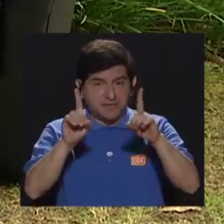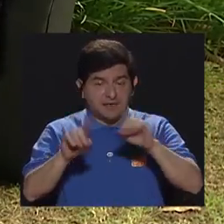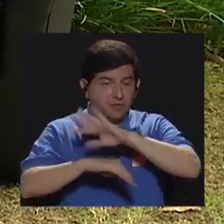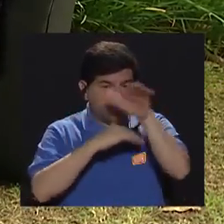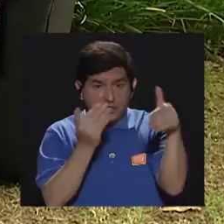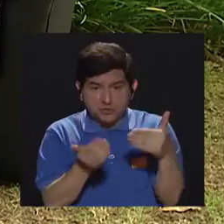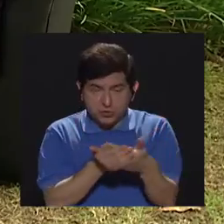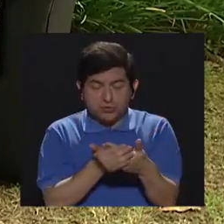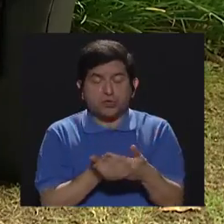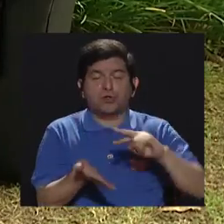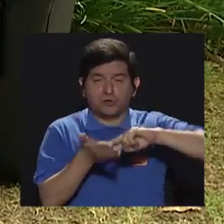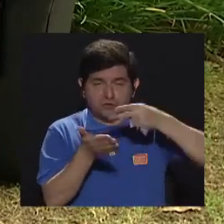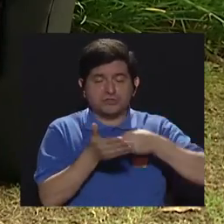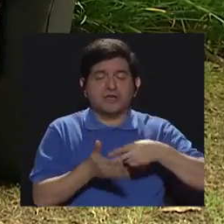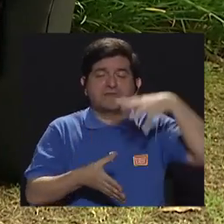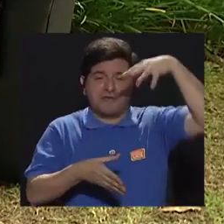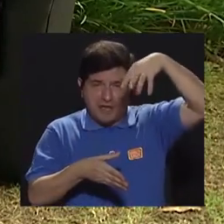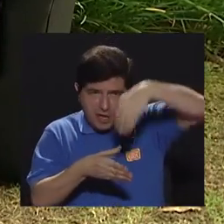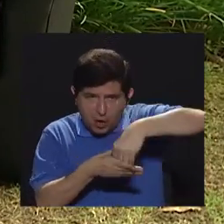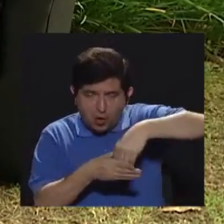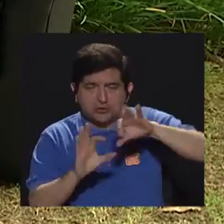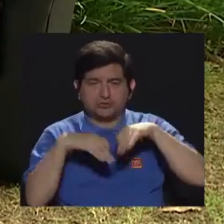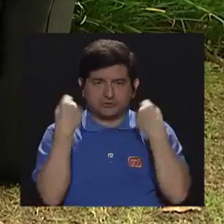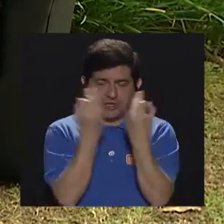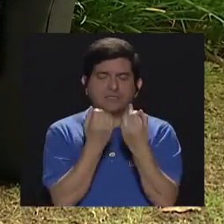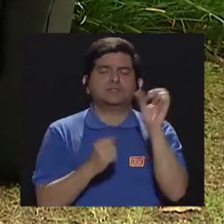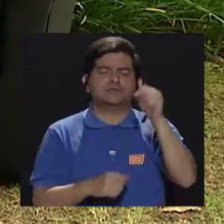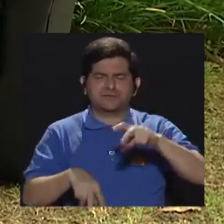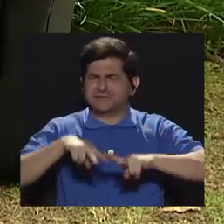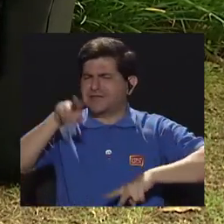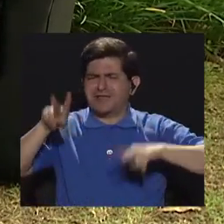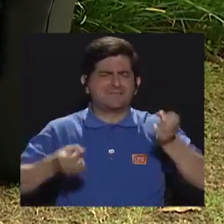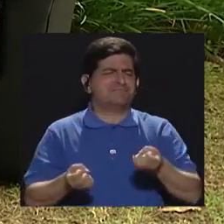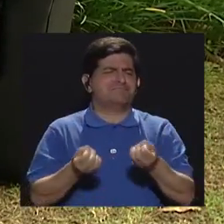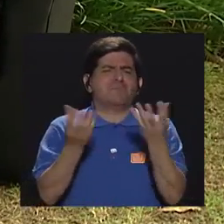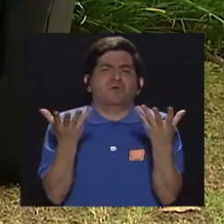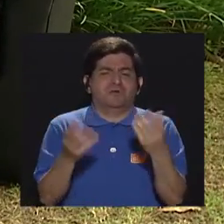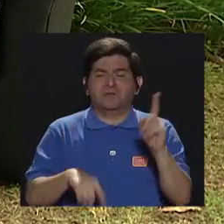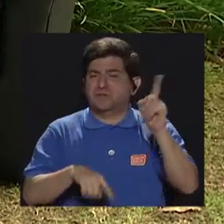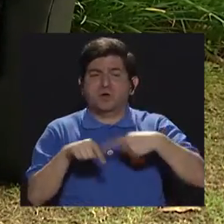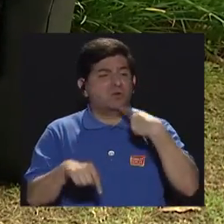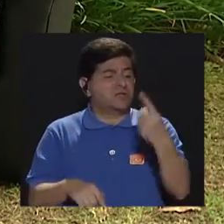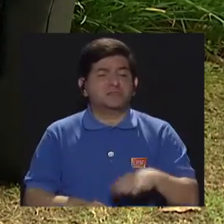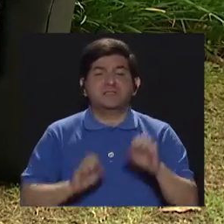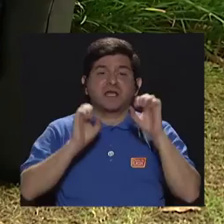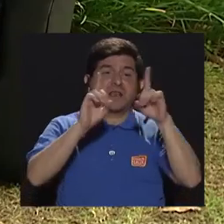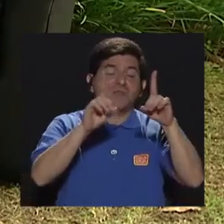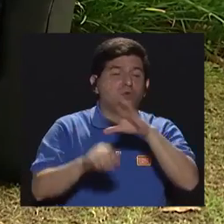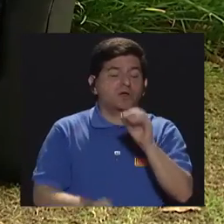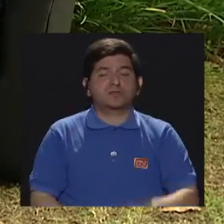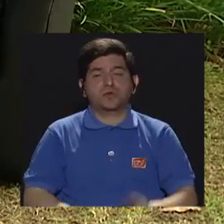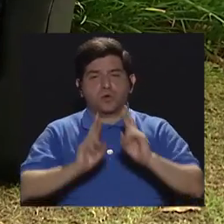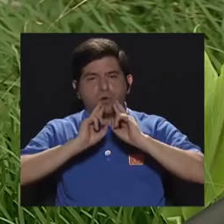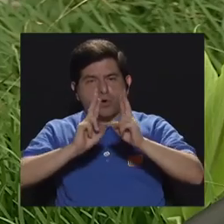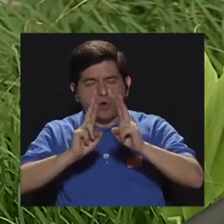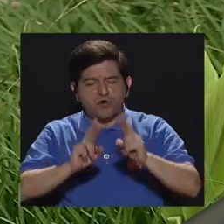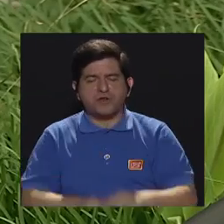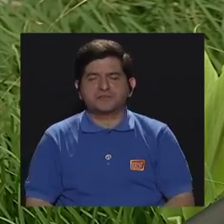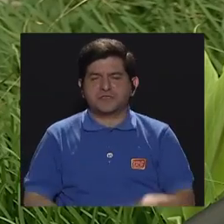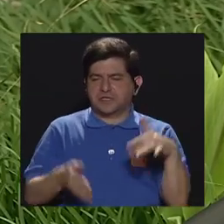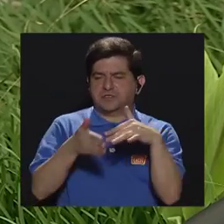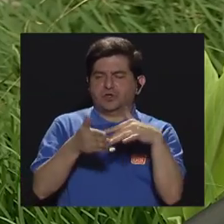el contexto familiar que se mueve. Por eso es que hay una serie de variables. No podemos decir educación o rendimiento académico,